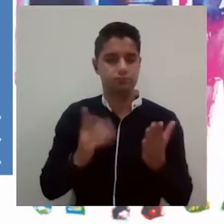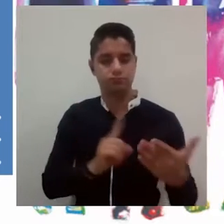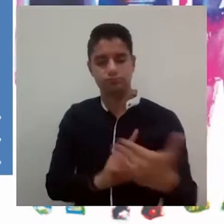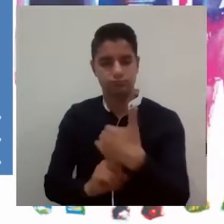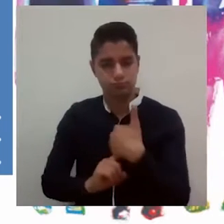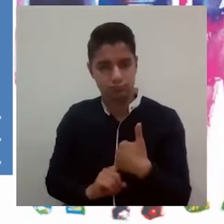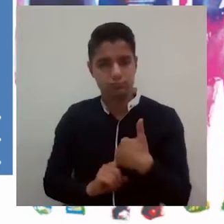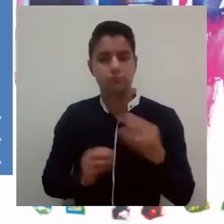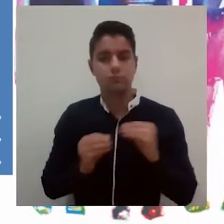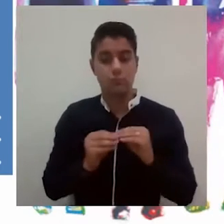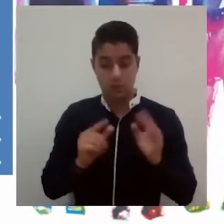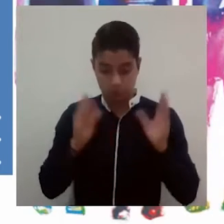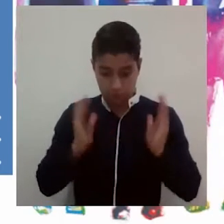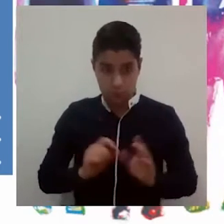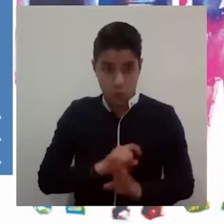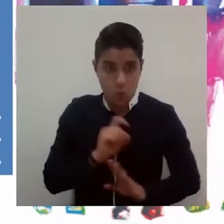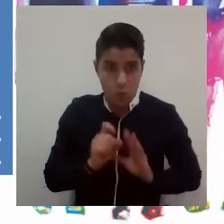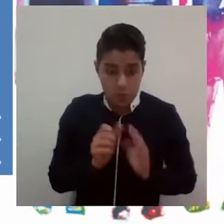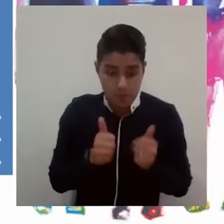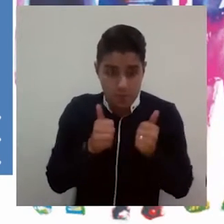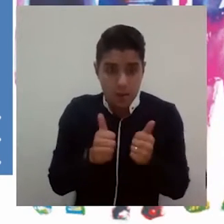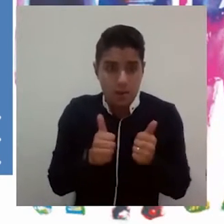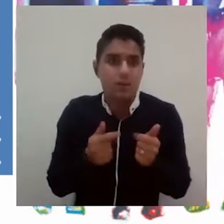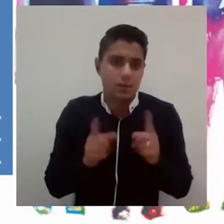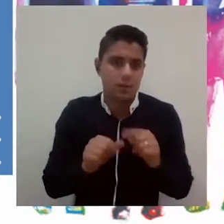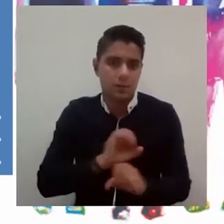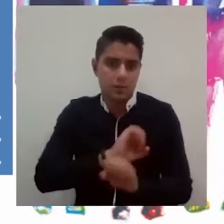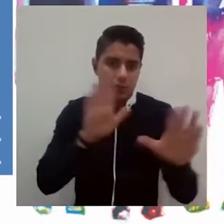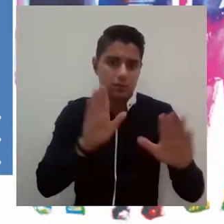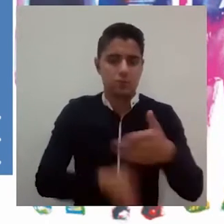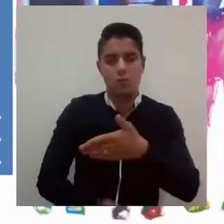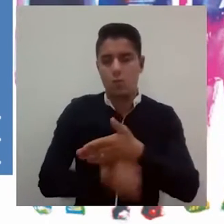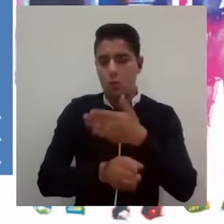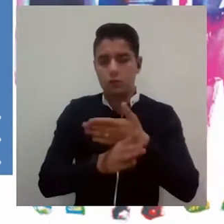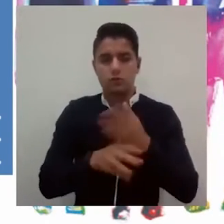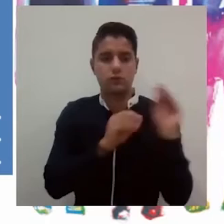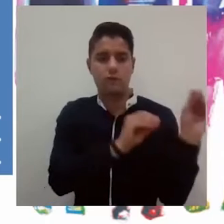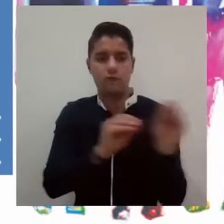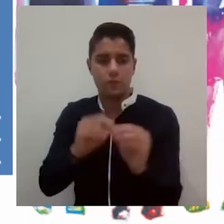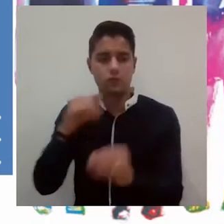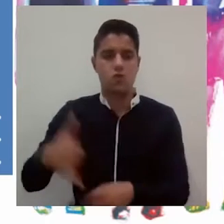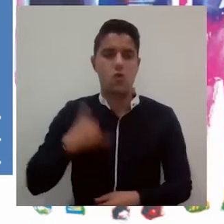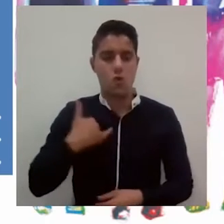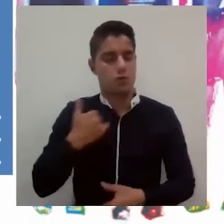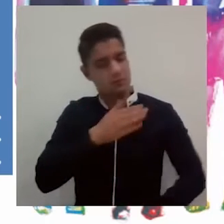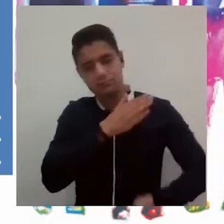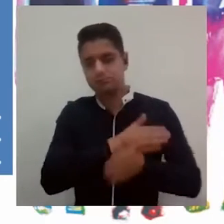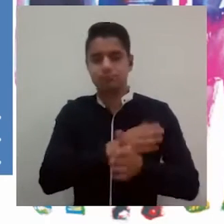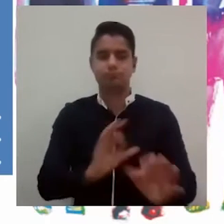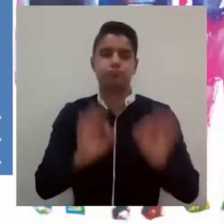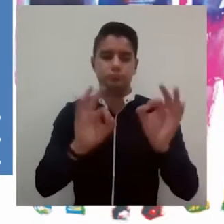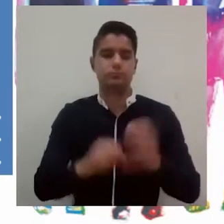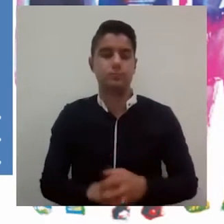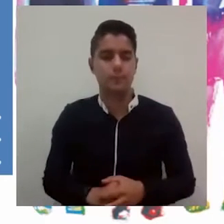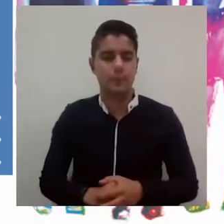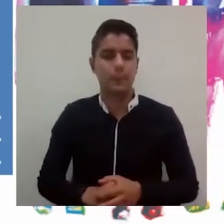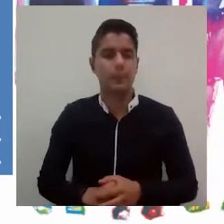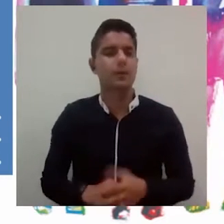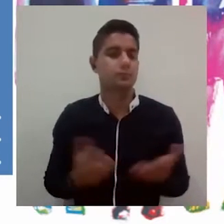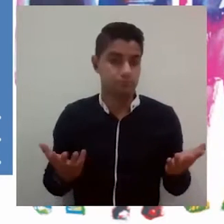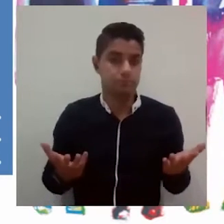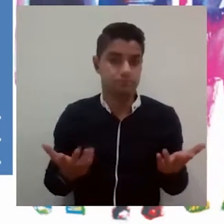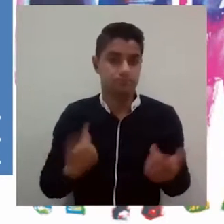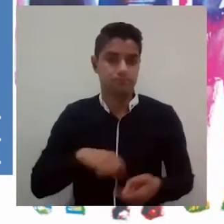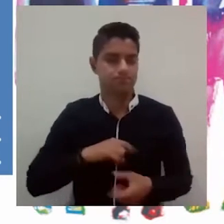preservar la salud, en la integridad y, sobre todo, la continuidad del proceso de formación de los jóvenes que hacen parte de los programas de